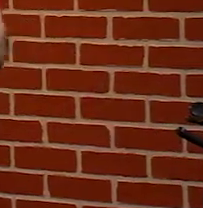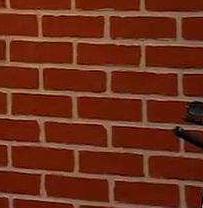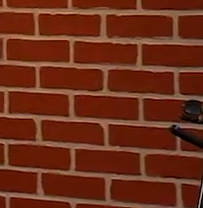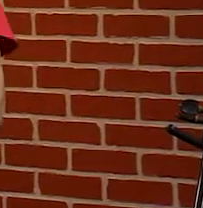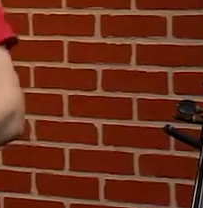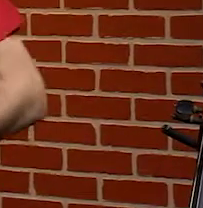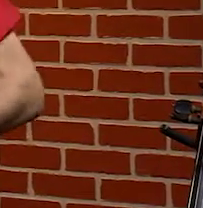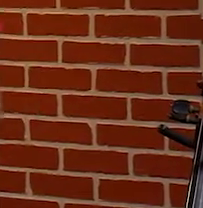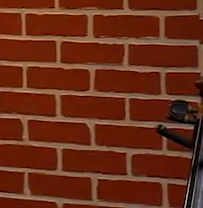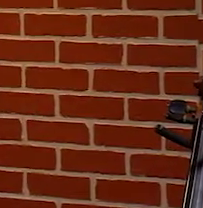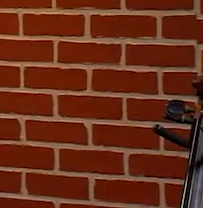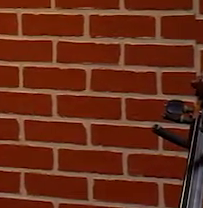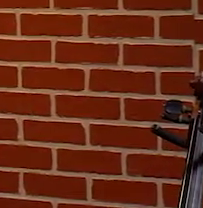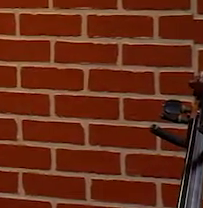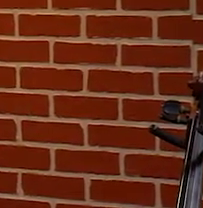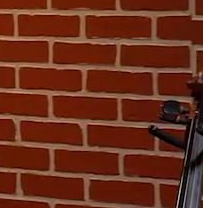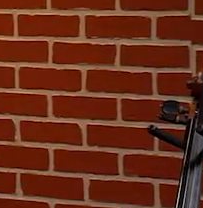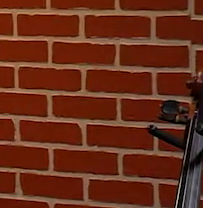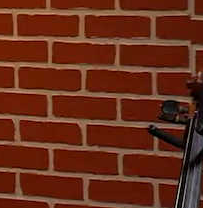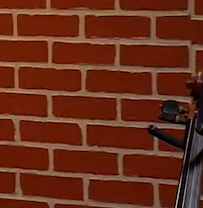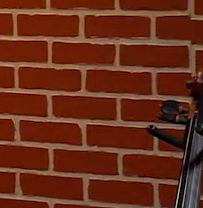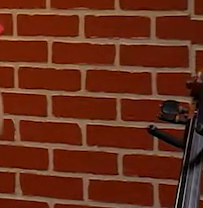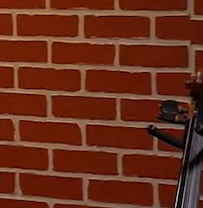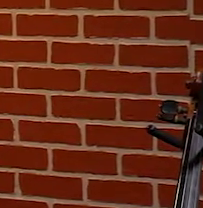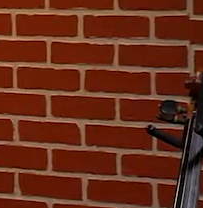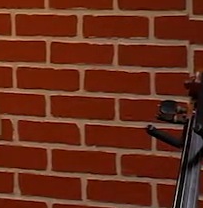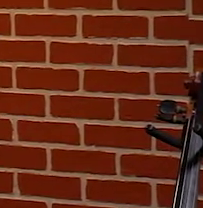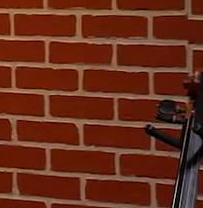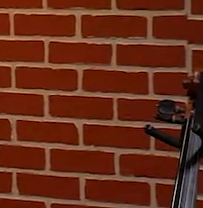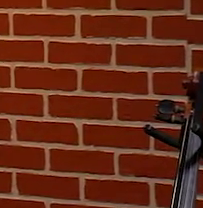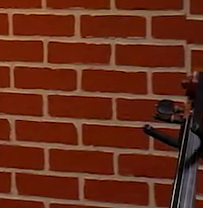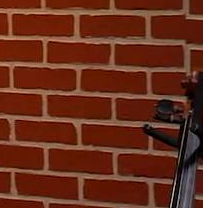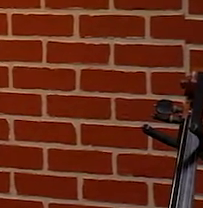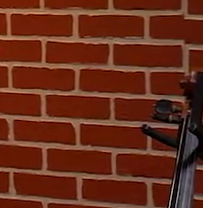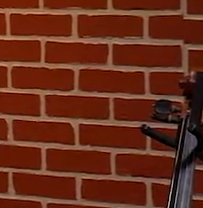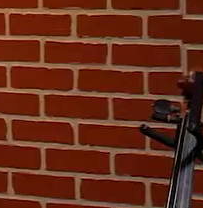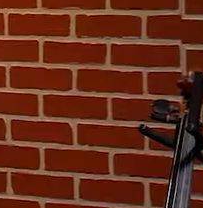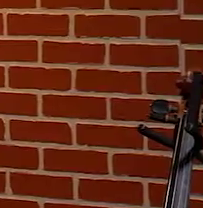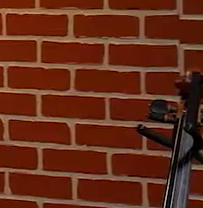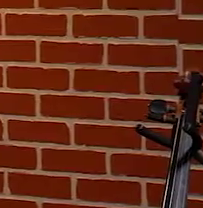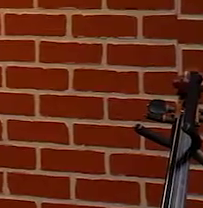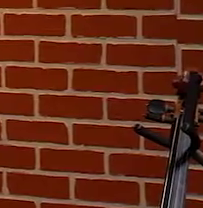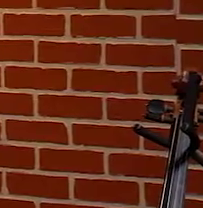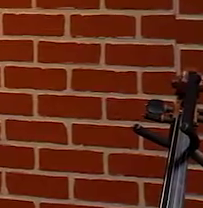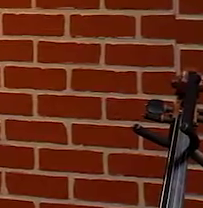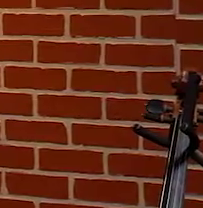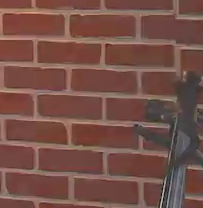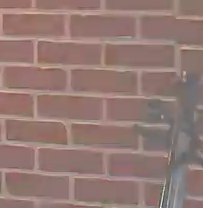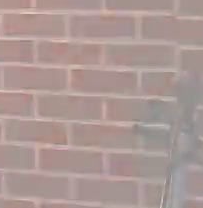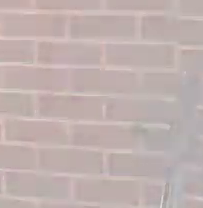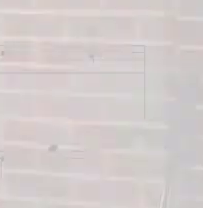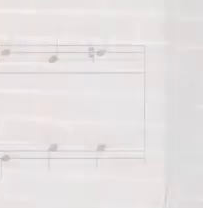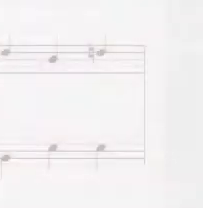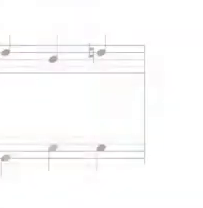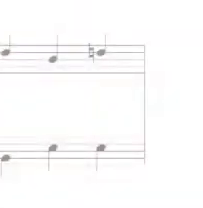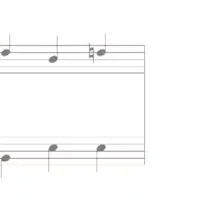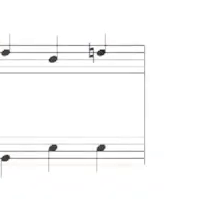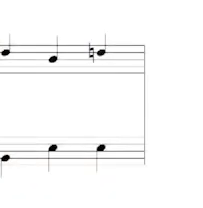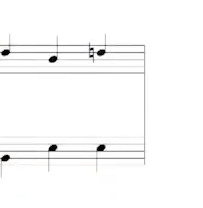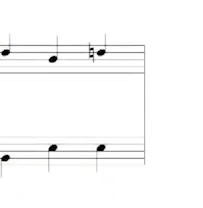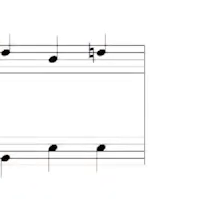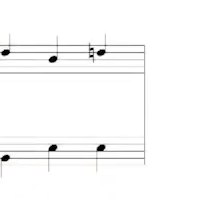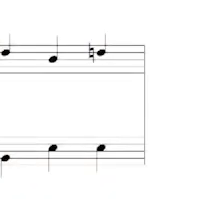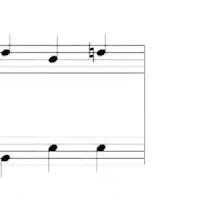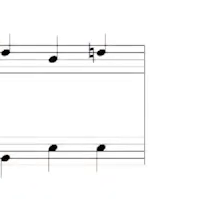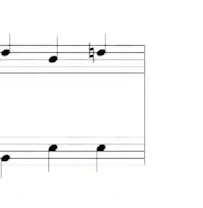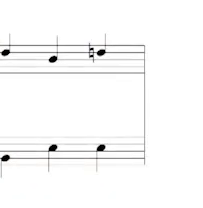Bienvenidos al programa 7 de Entonación. Hoy analizaremos cómo se hace una melodía. Las melodías, si